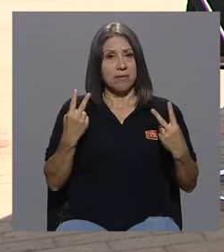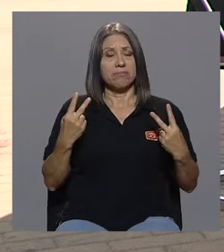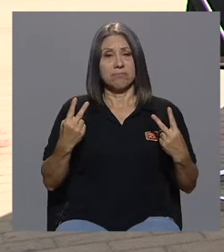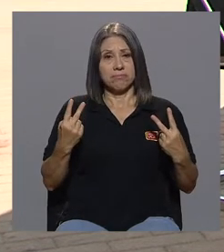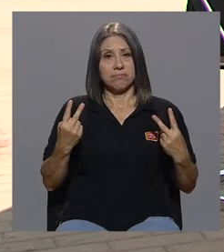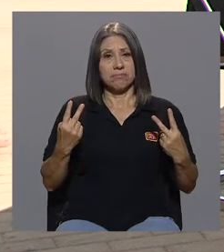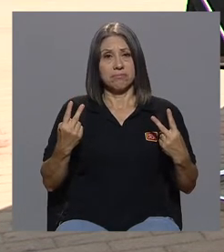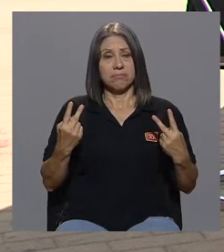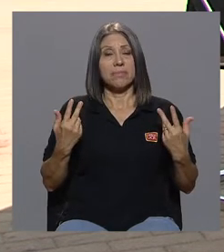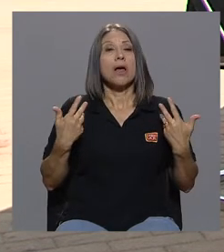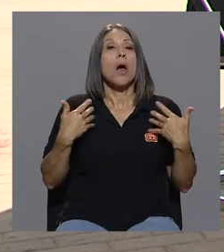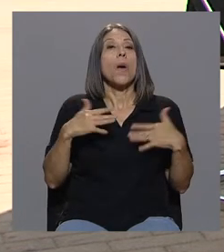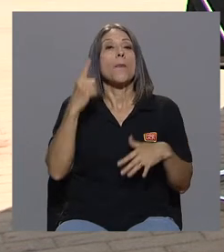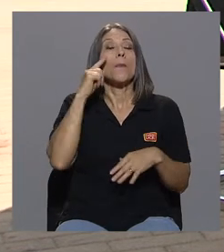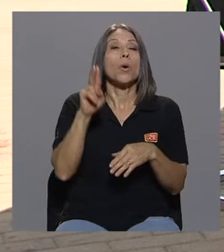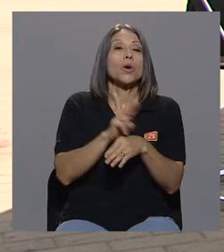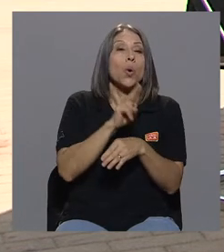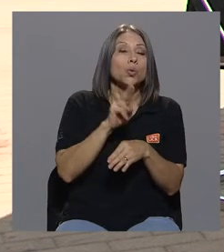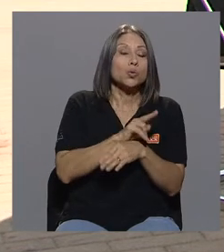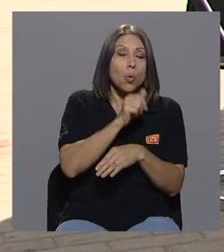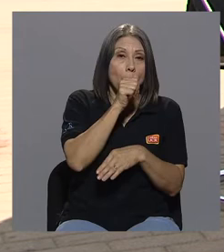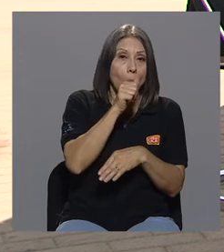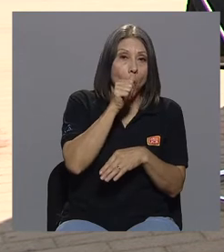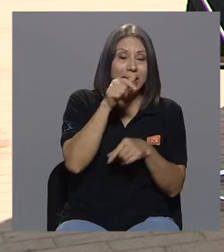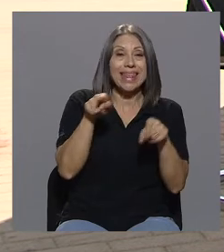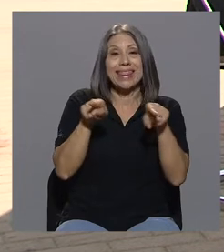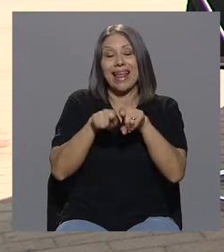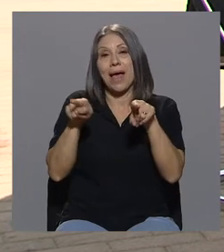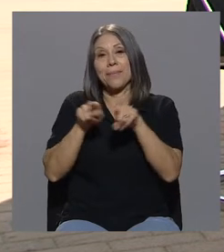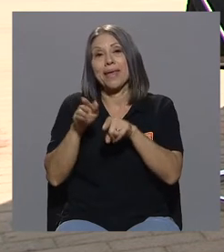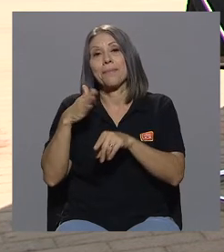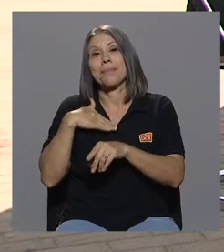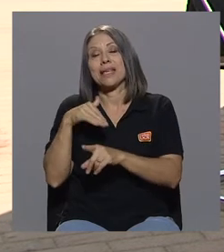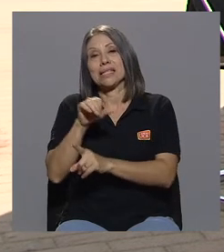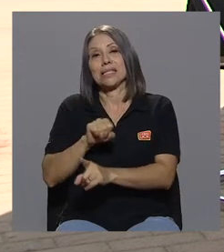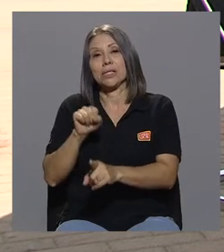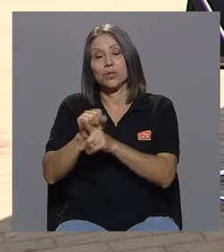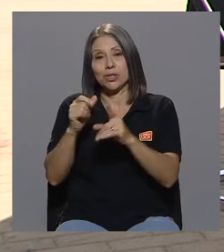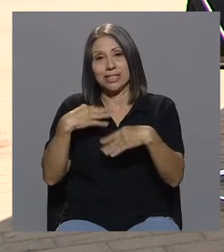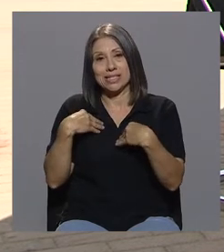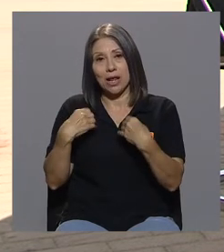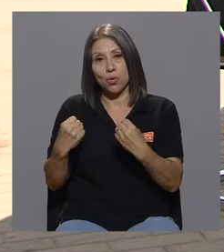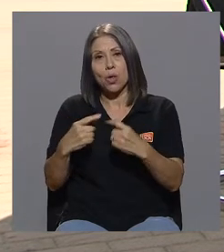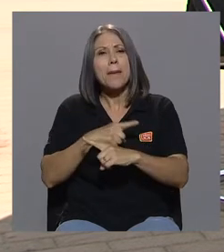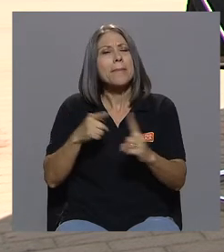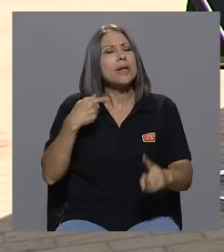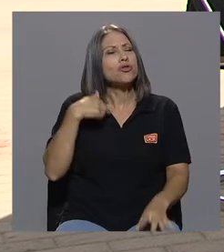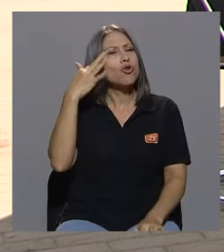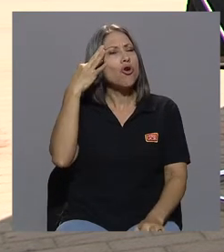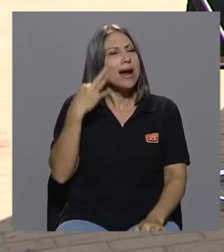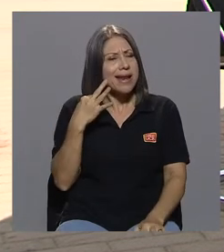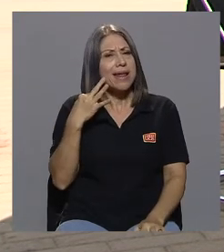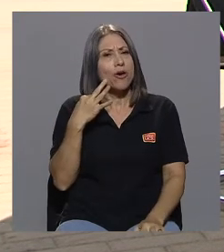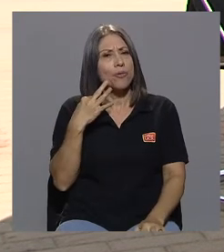tanto por el consumo como por mi condición de salud. Pero yo creo, Marlon, que era